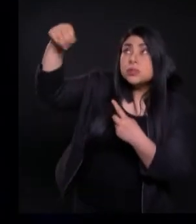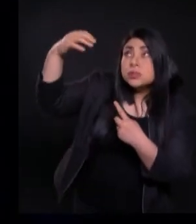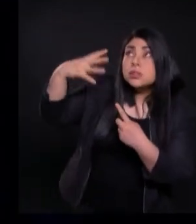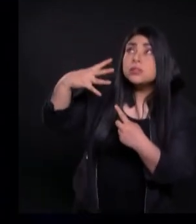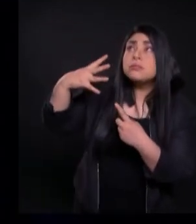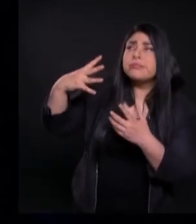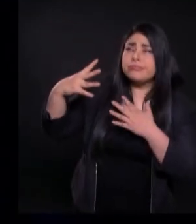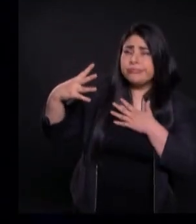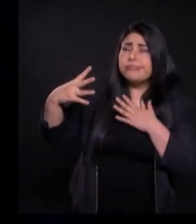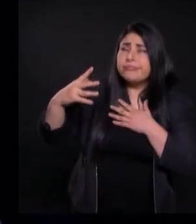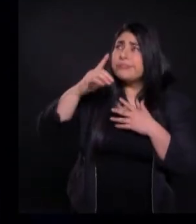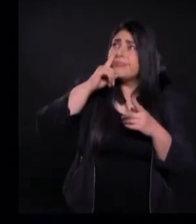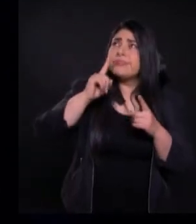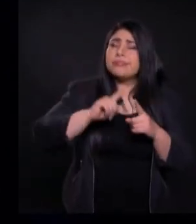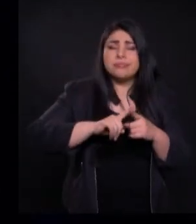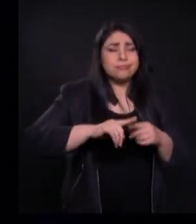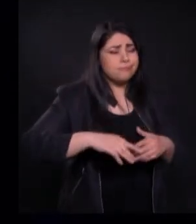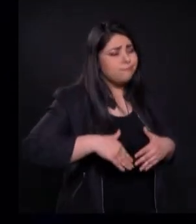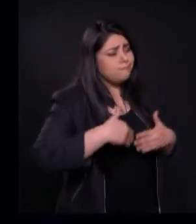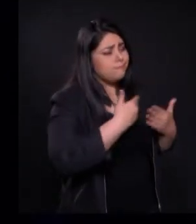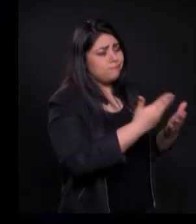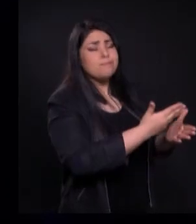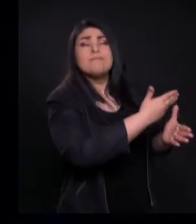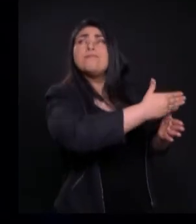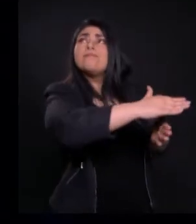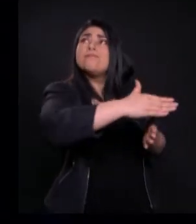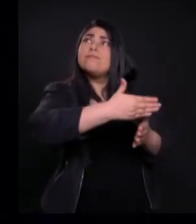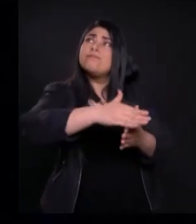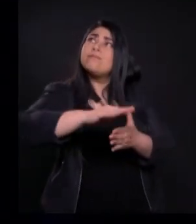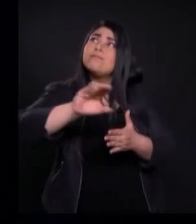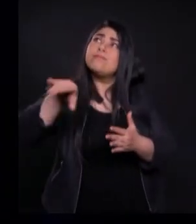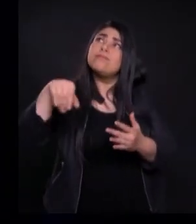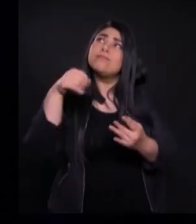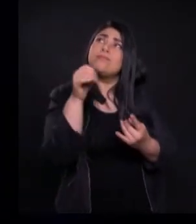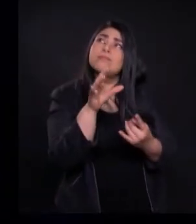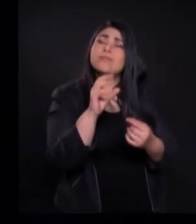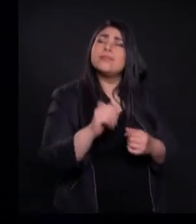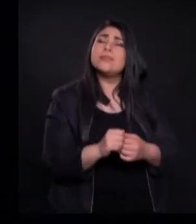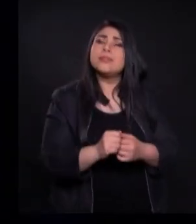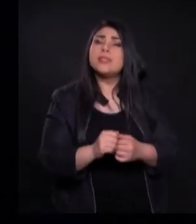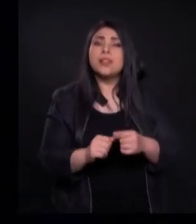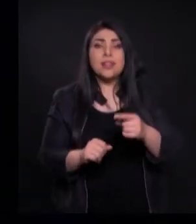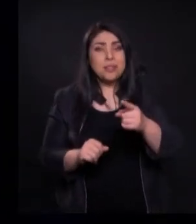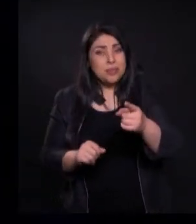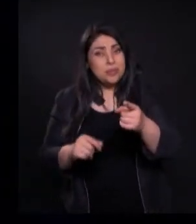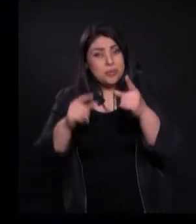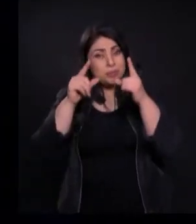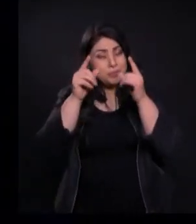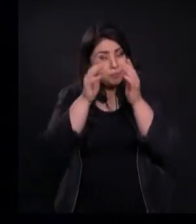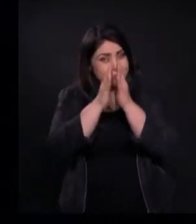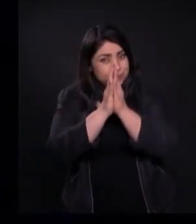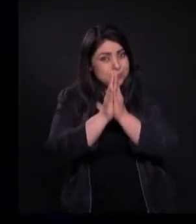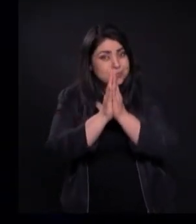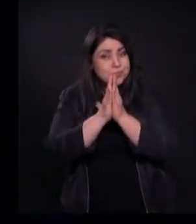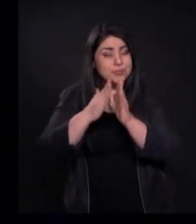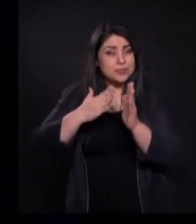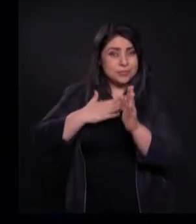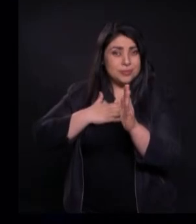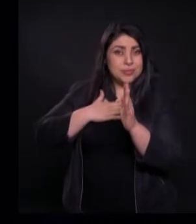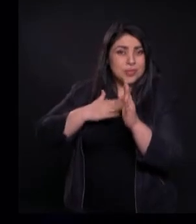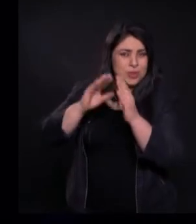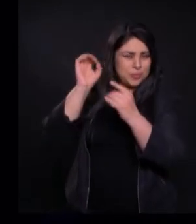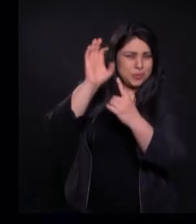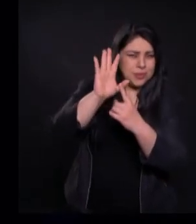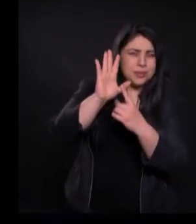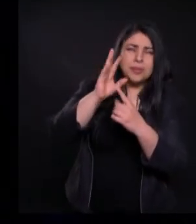gracia Quiero que me Permitas orar Por ti Cierra tus ojos Ahí donde Estás Padre En el nombre De Jesús Muchísimas